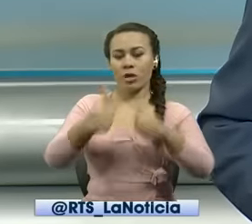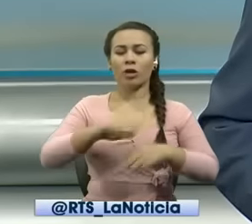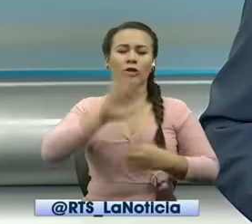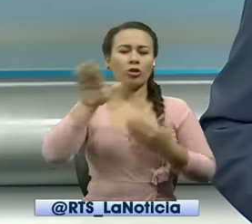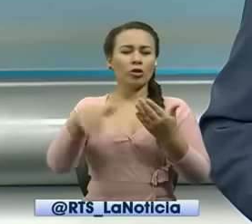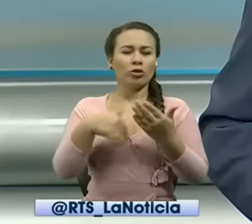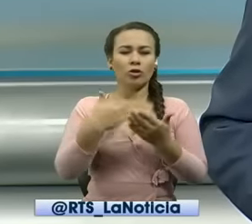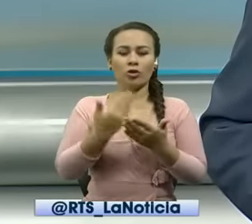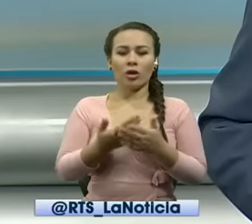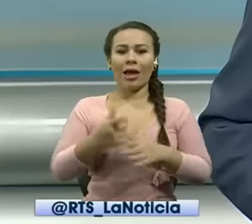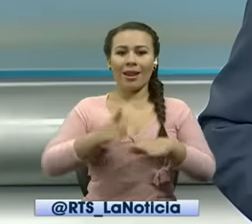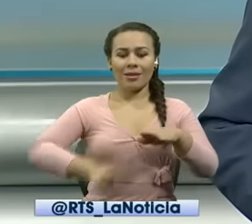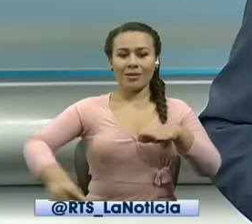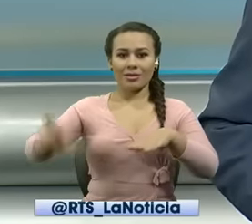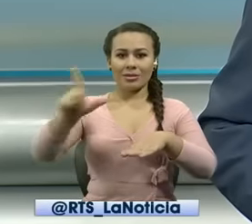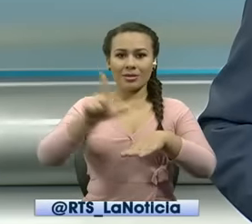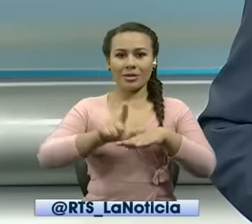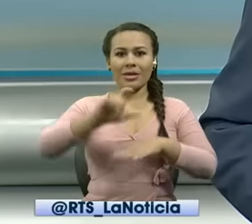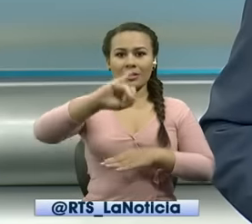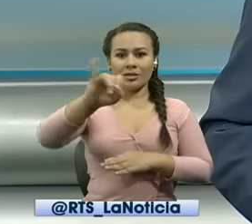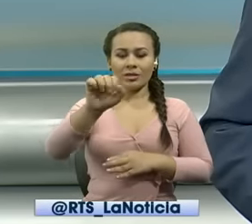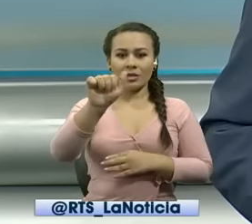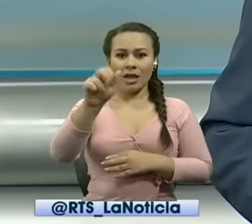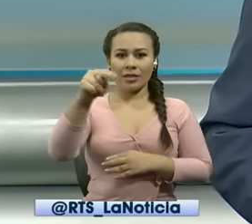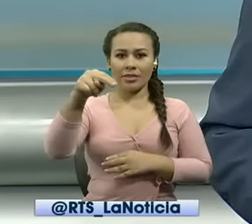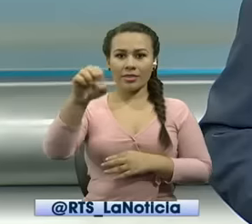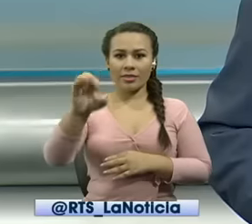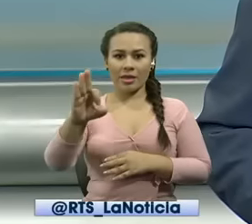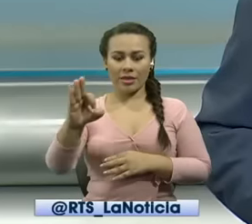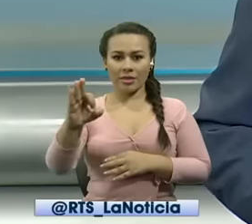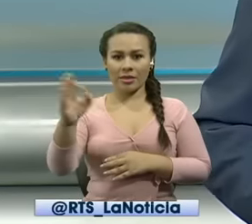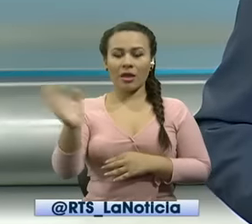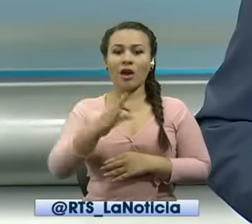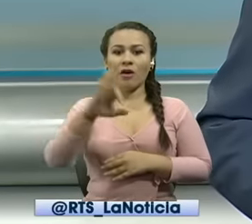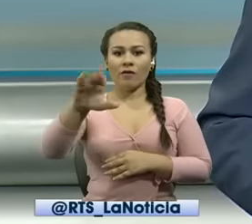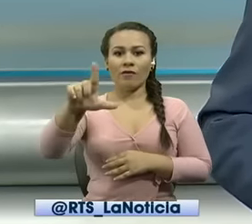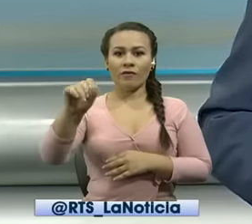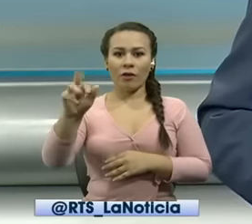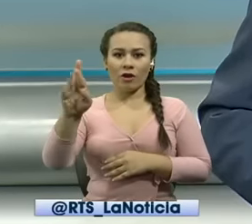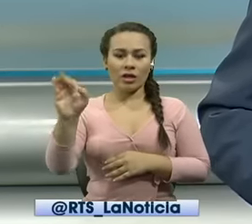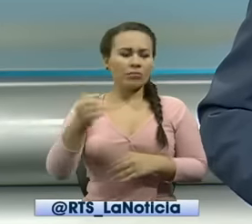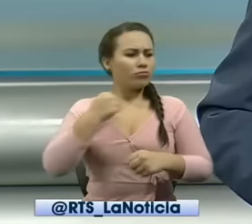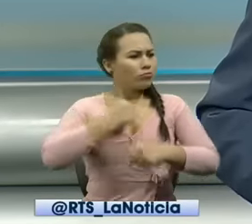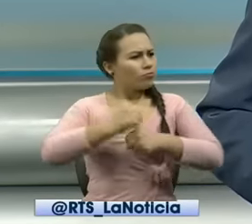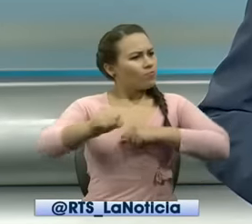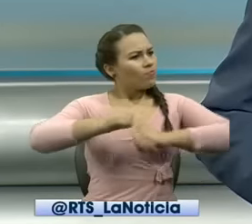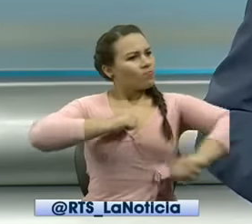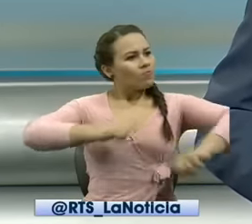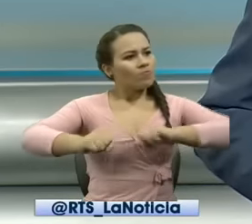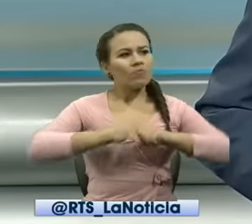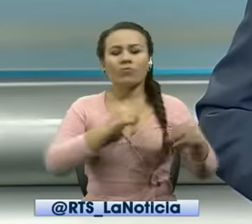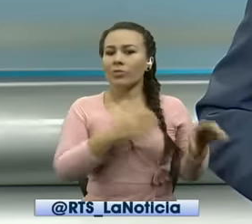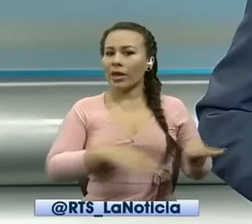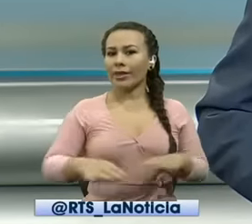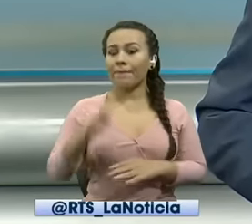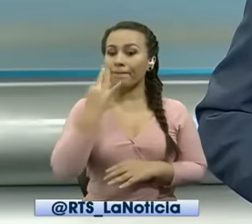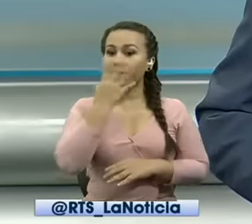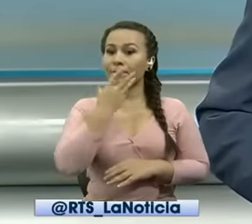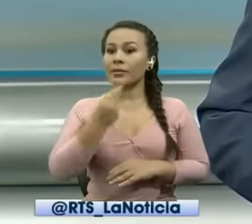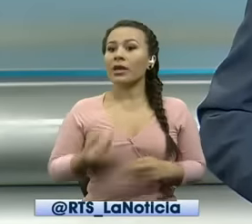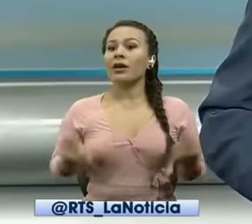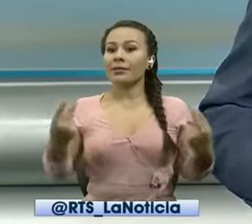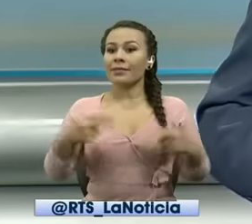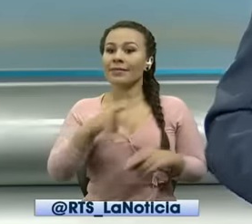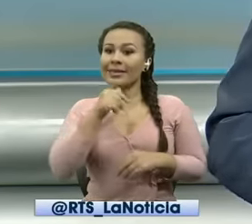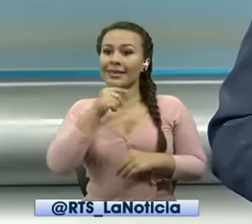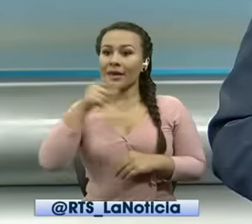general la licenciada Janet Flores en un trabajo extraordinario realizado con también el